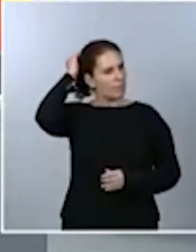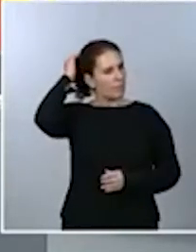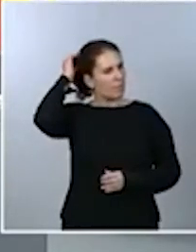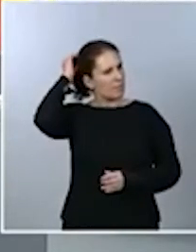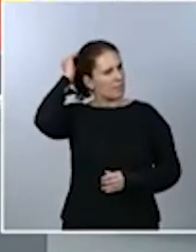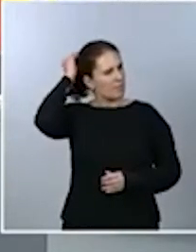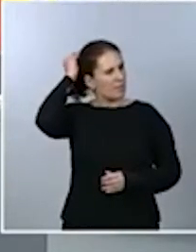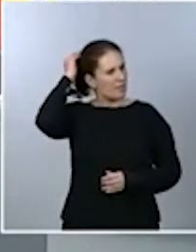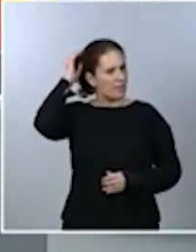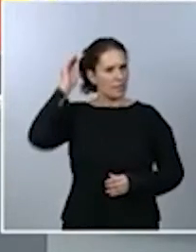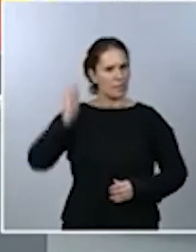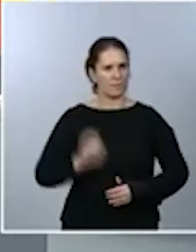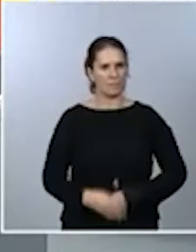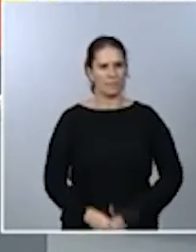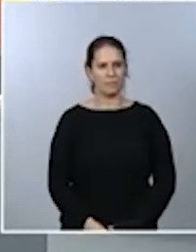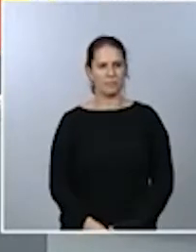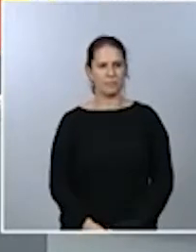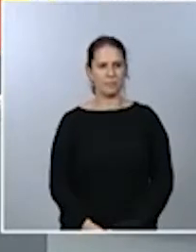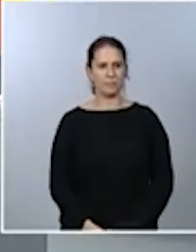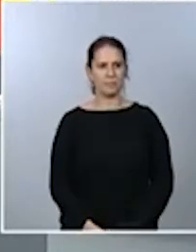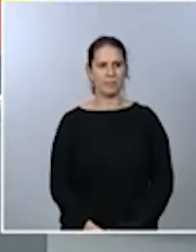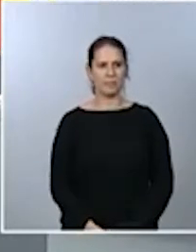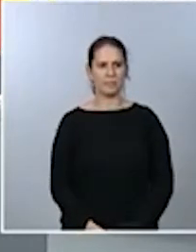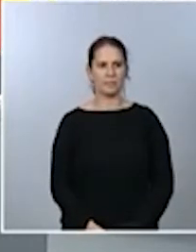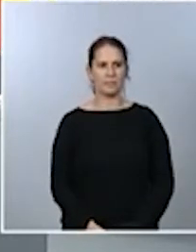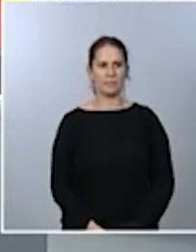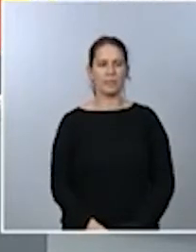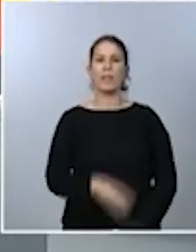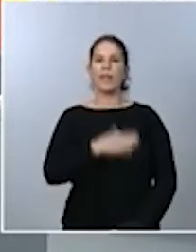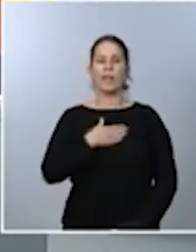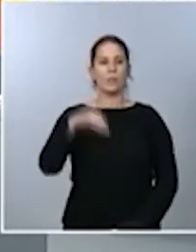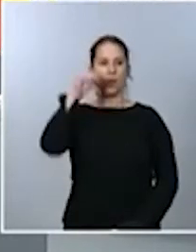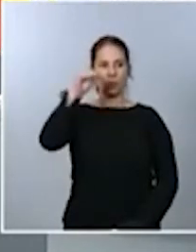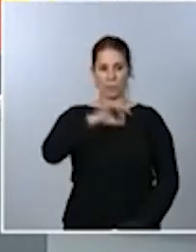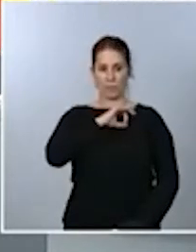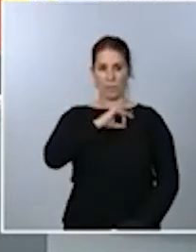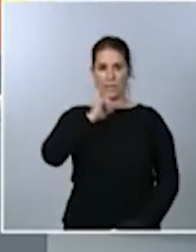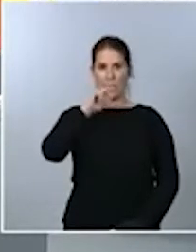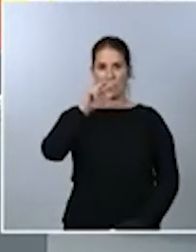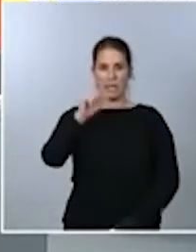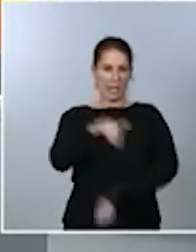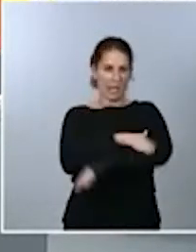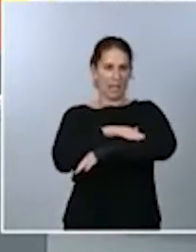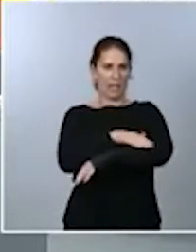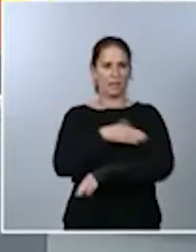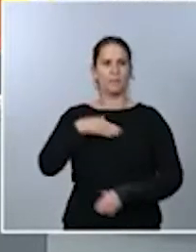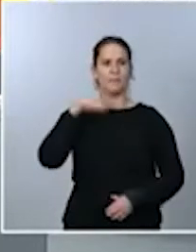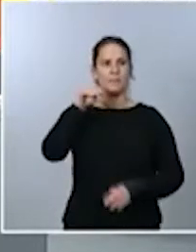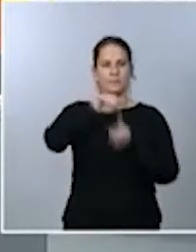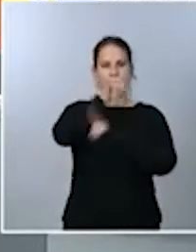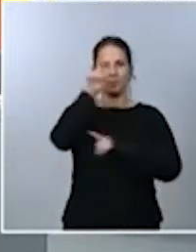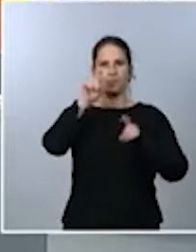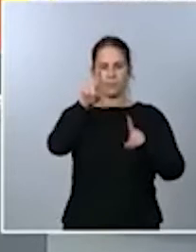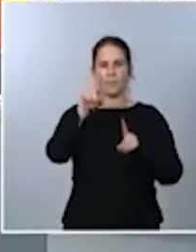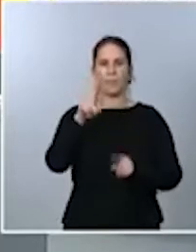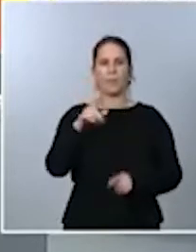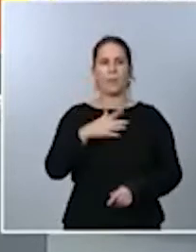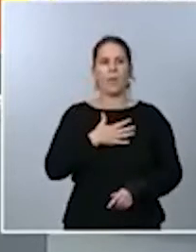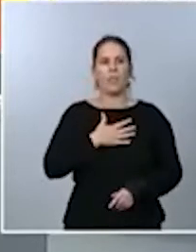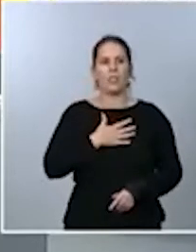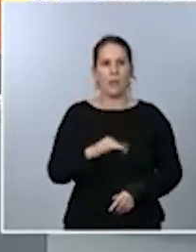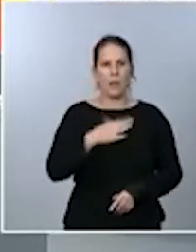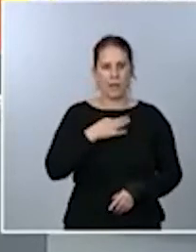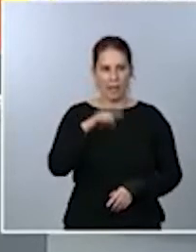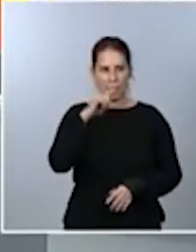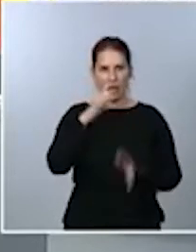Adelante. Le quería preguntar al señor Illa, al ministro Illa, quería preguntar con la posibilidad esta de acordarlo con el PP.